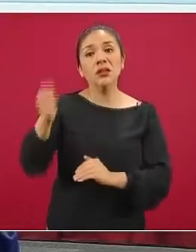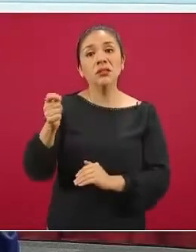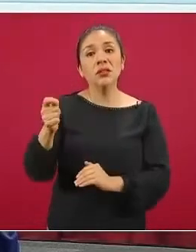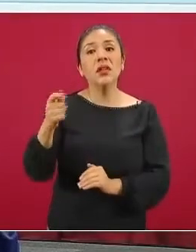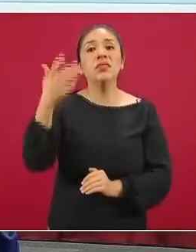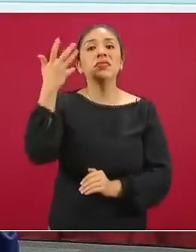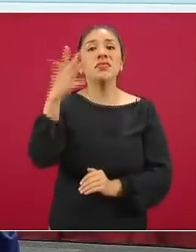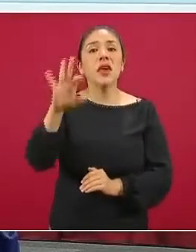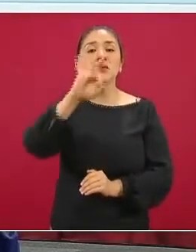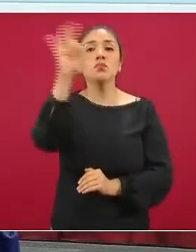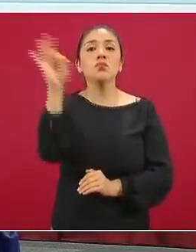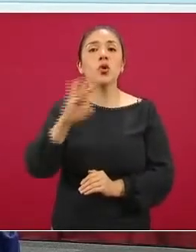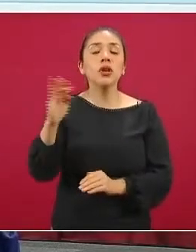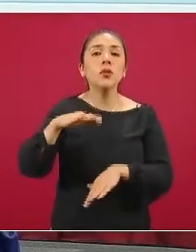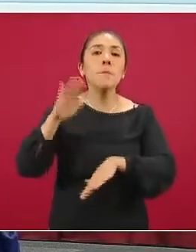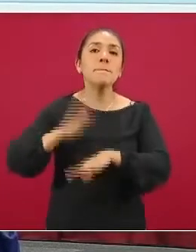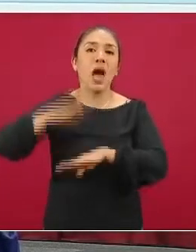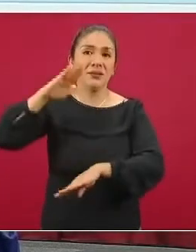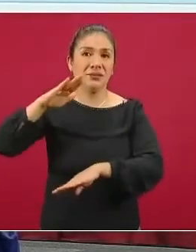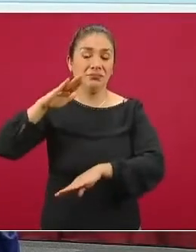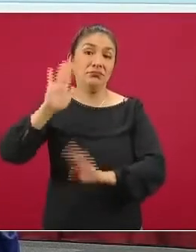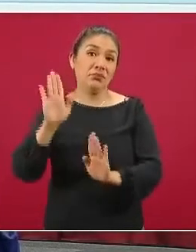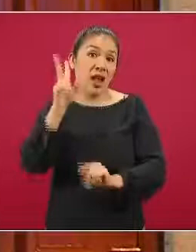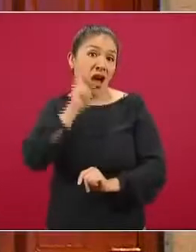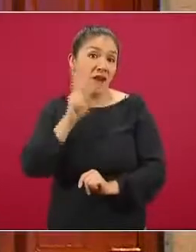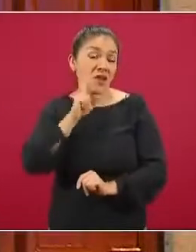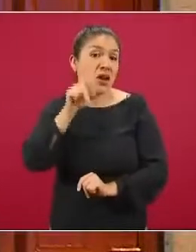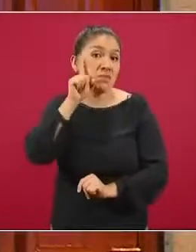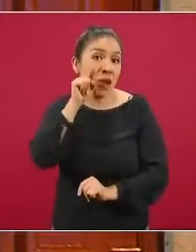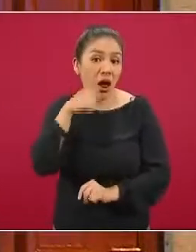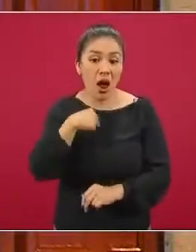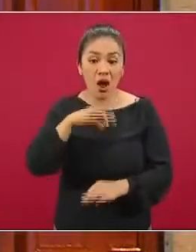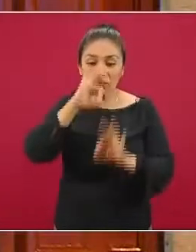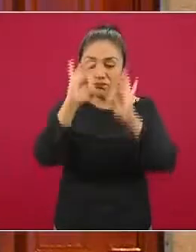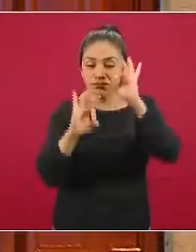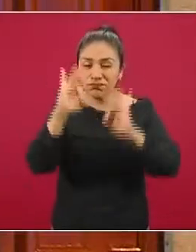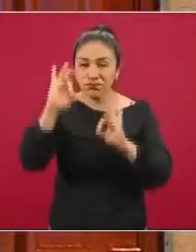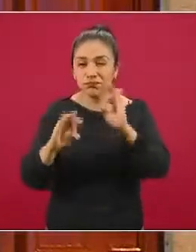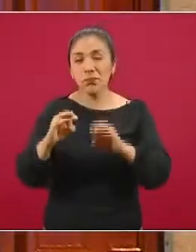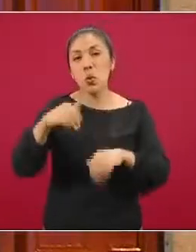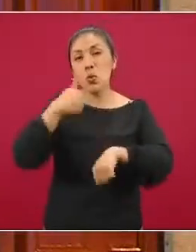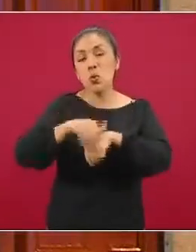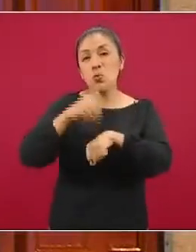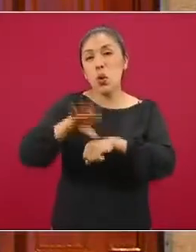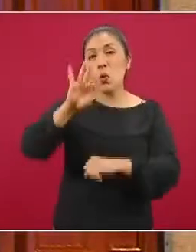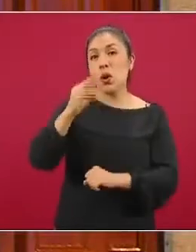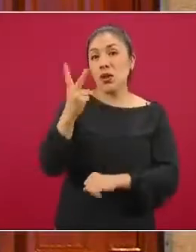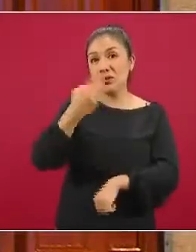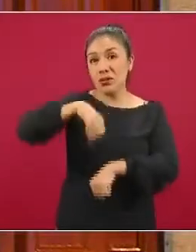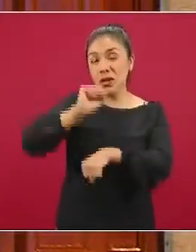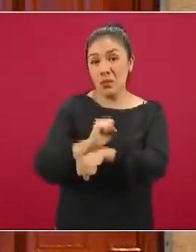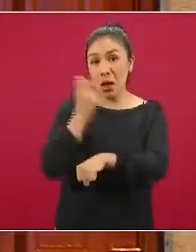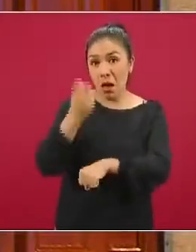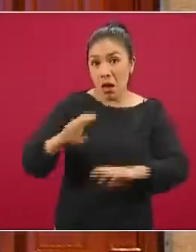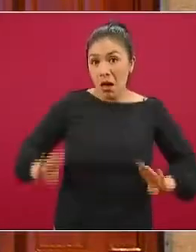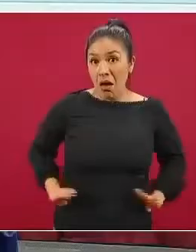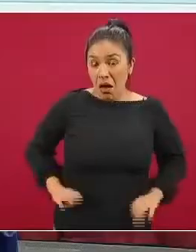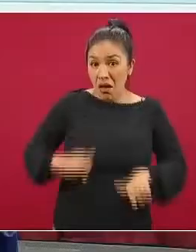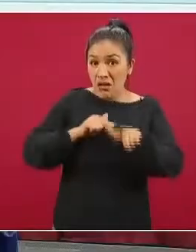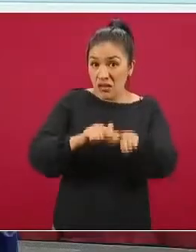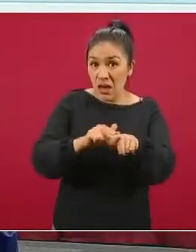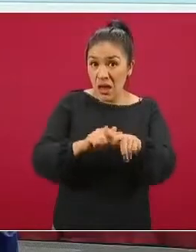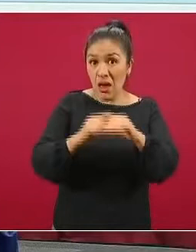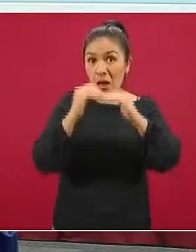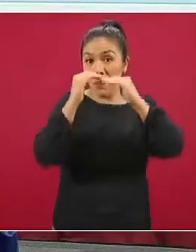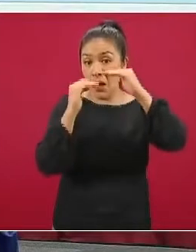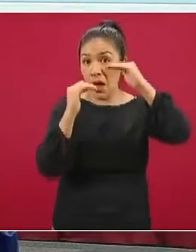ser del diez por ciento. Veremos mañana cuando grafiquemos la cuarenta y dos, si esta tendencia ascendente que